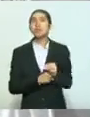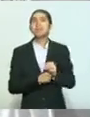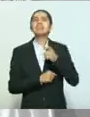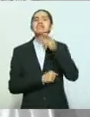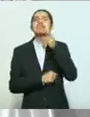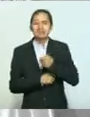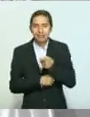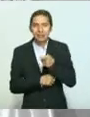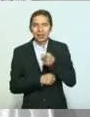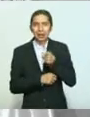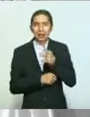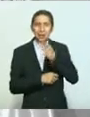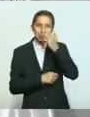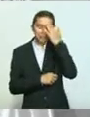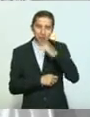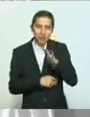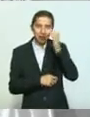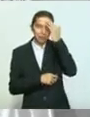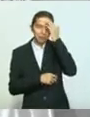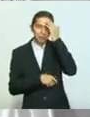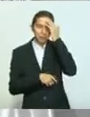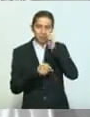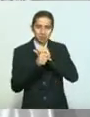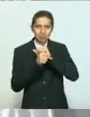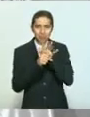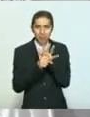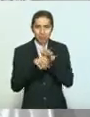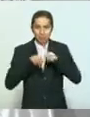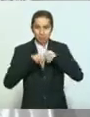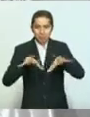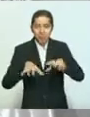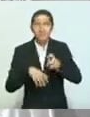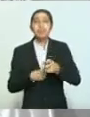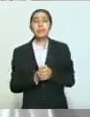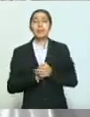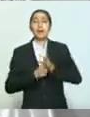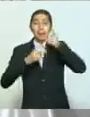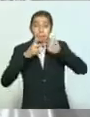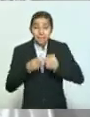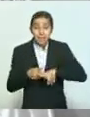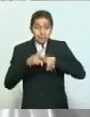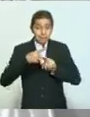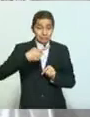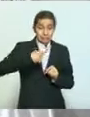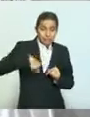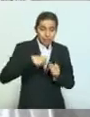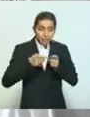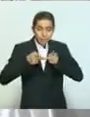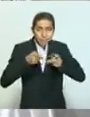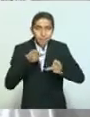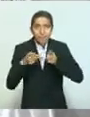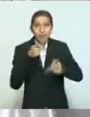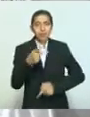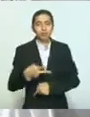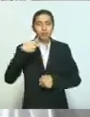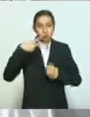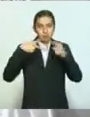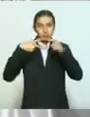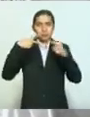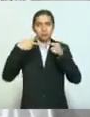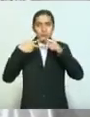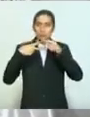epidemia provocada por el coronavirus. Empezamos a prepararnos en dos frentes principalmente,